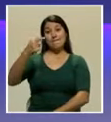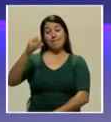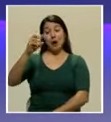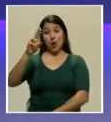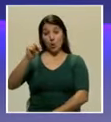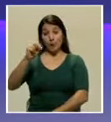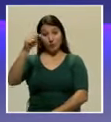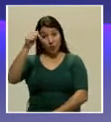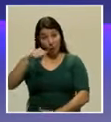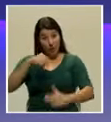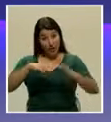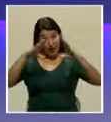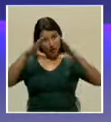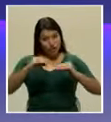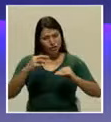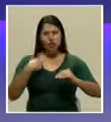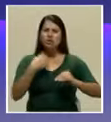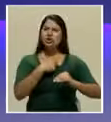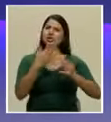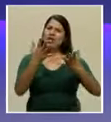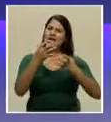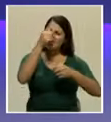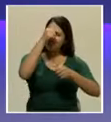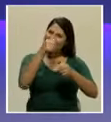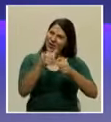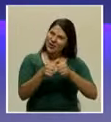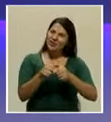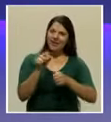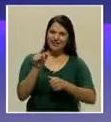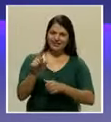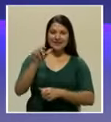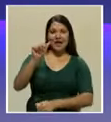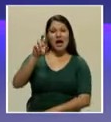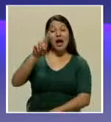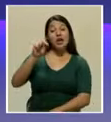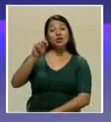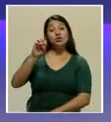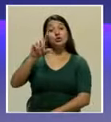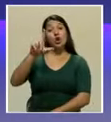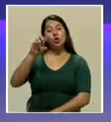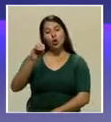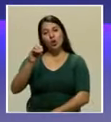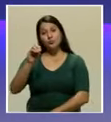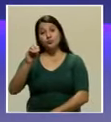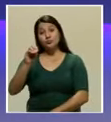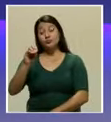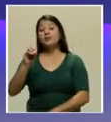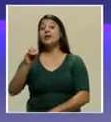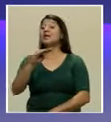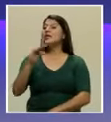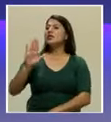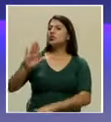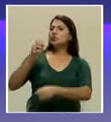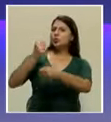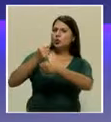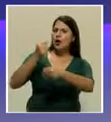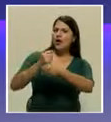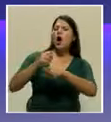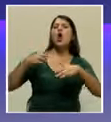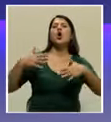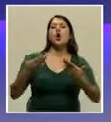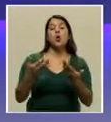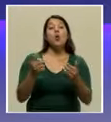Esta noche vamos a recordar a don Arnoldo Herrera y a su obra a través de grandes personalidades del arte